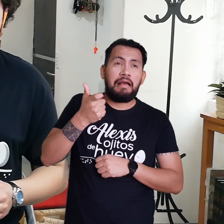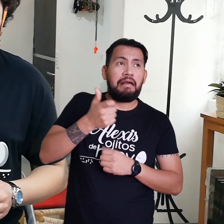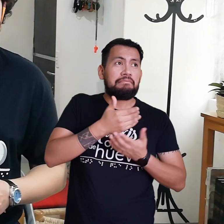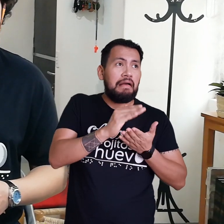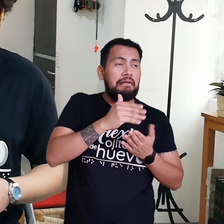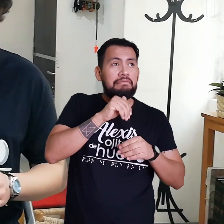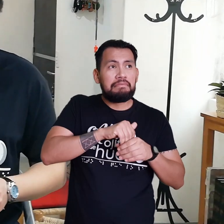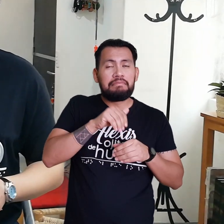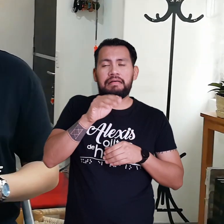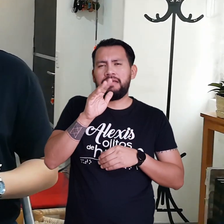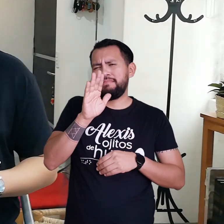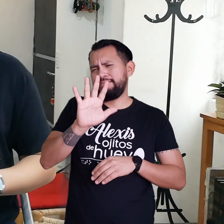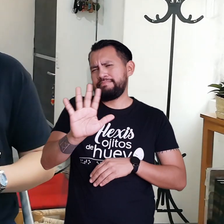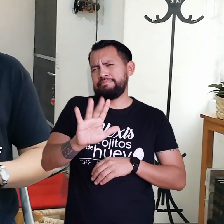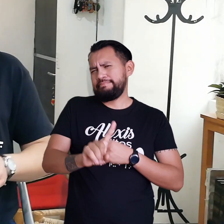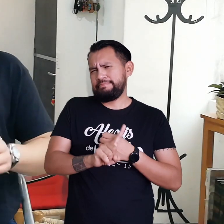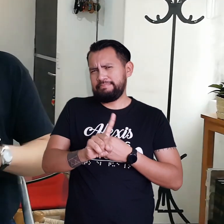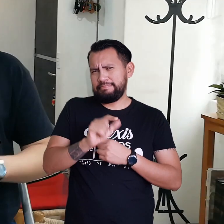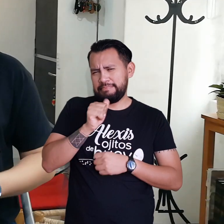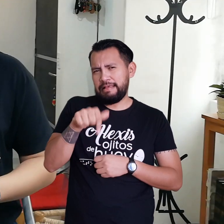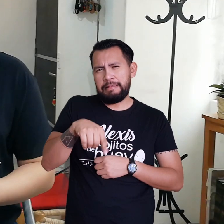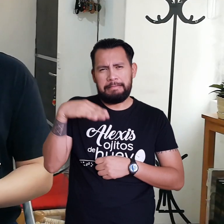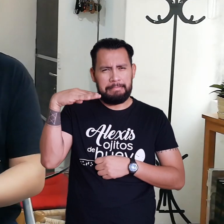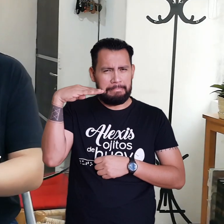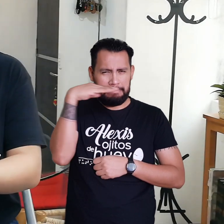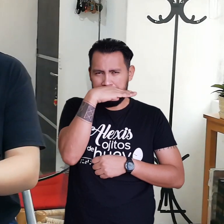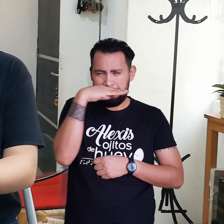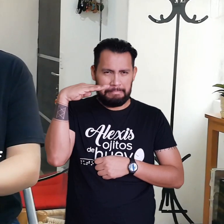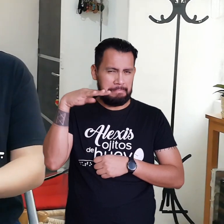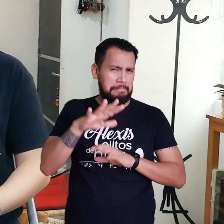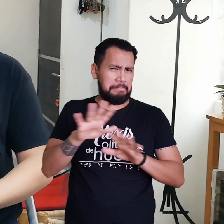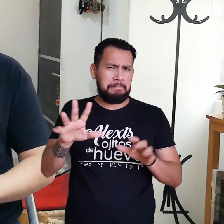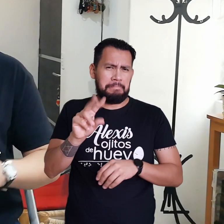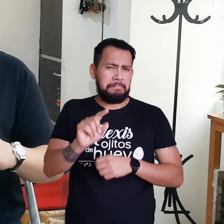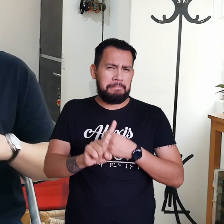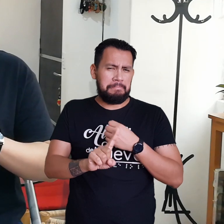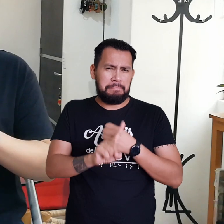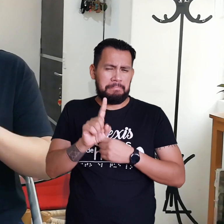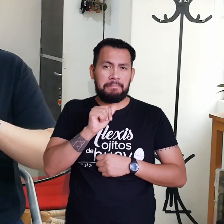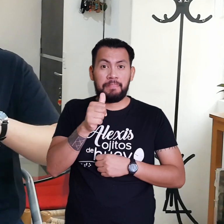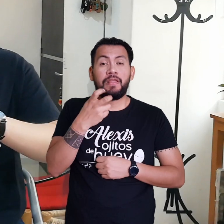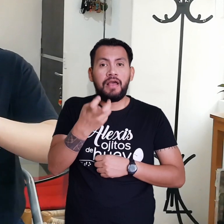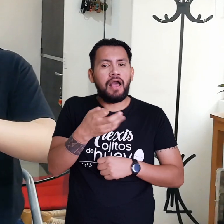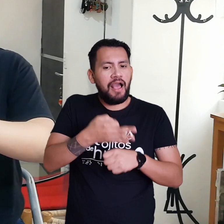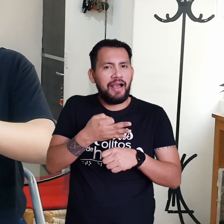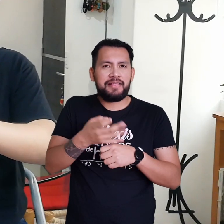diciendo Y bueno, ¿saben qué hora es? Hora de